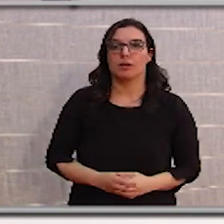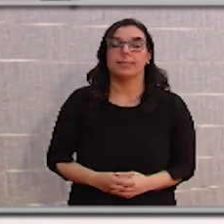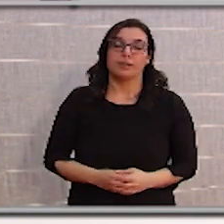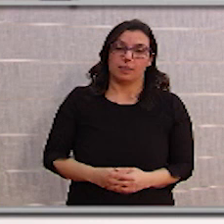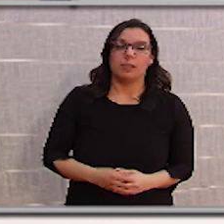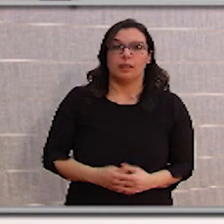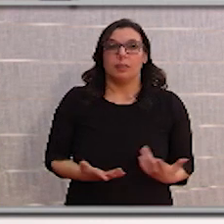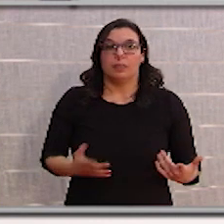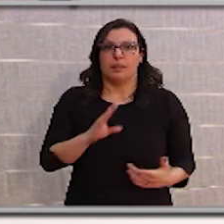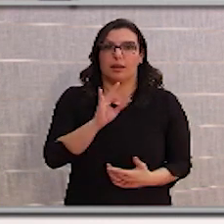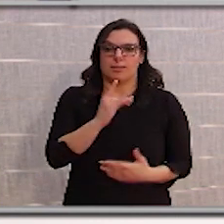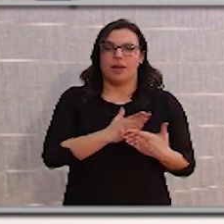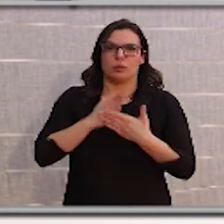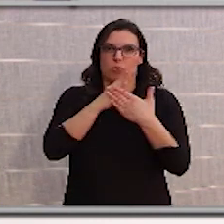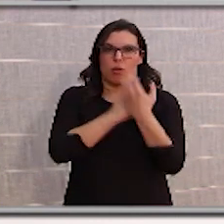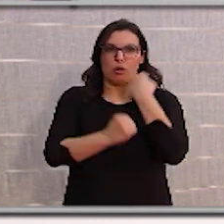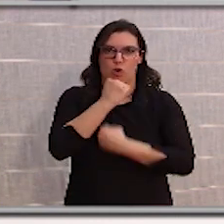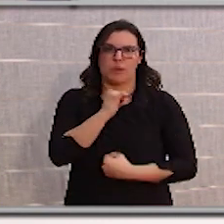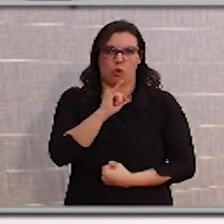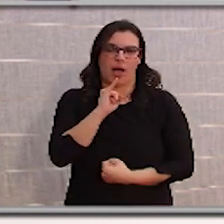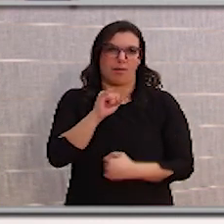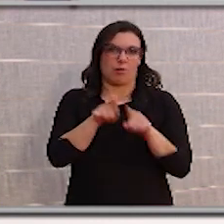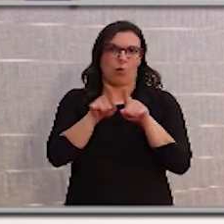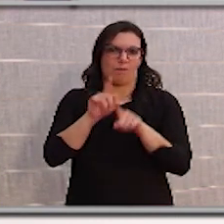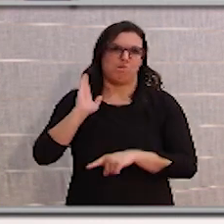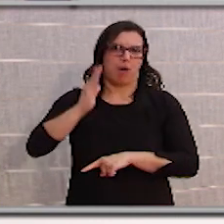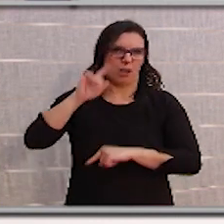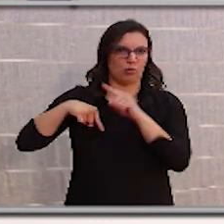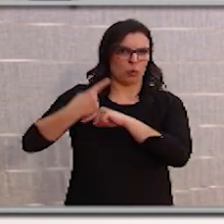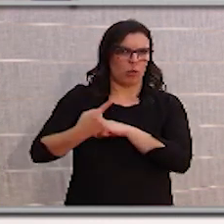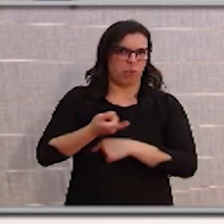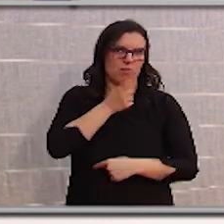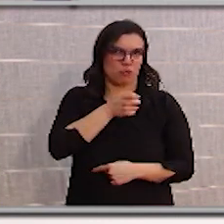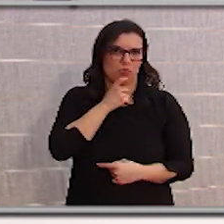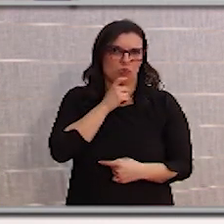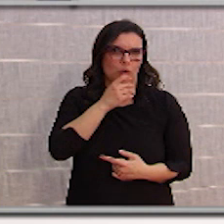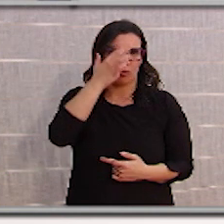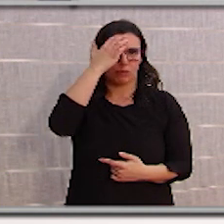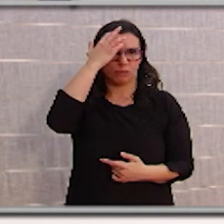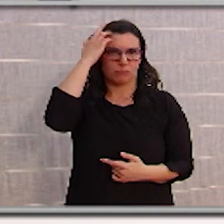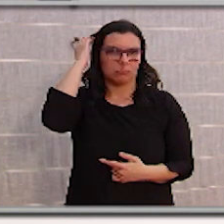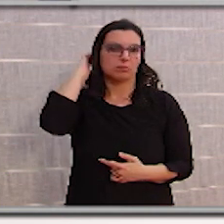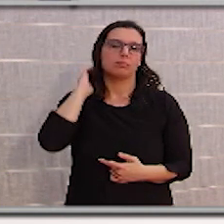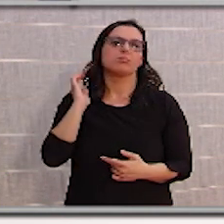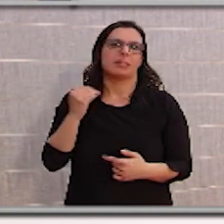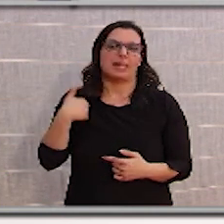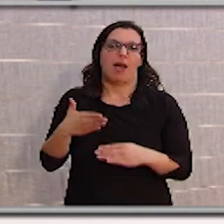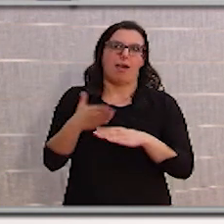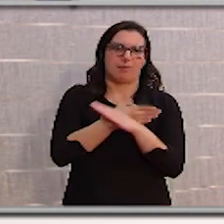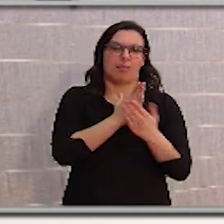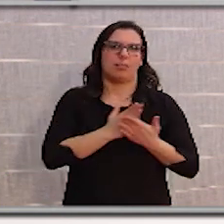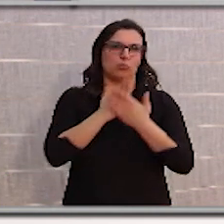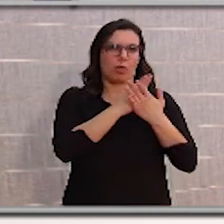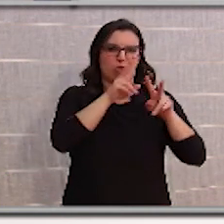tenemos un estudio económico del impacto que esto puede tener, porque es un estudio que ya se había hecho, ya se había iniciado.